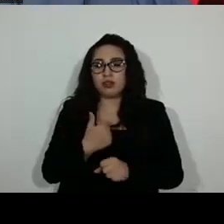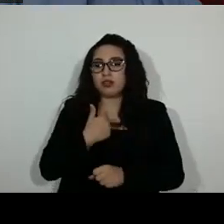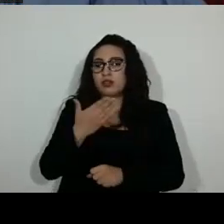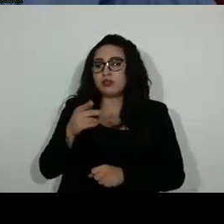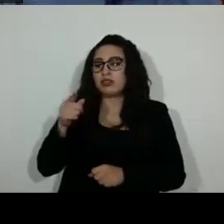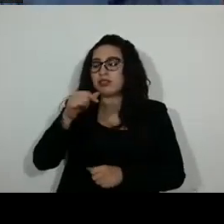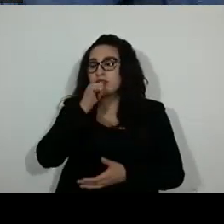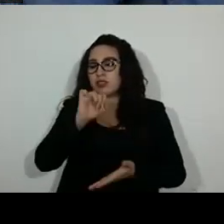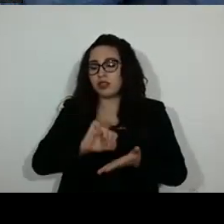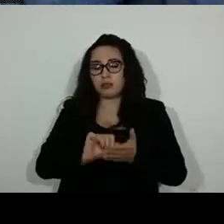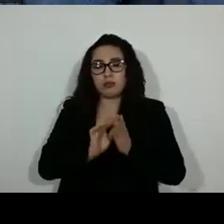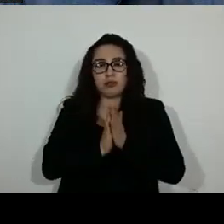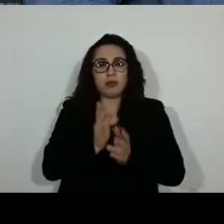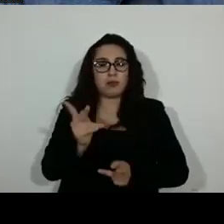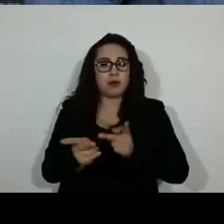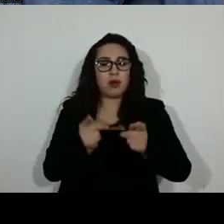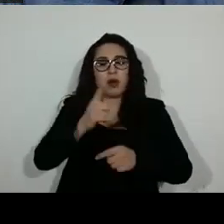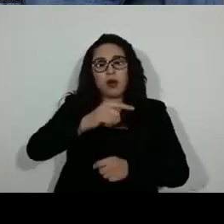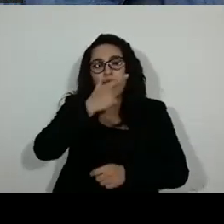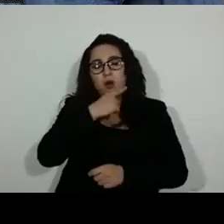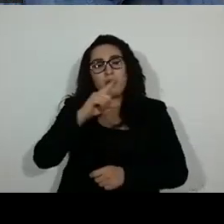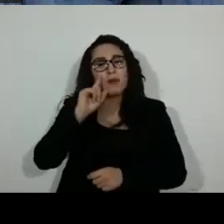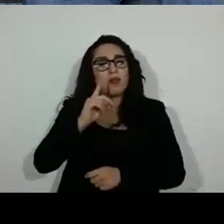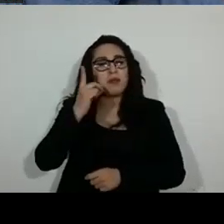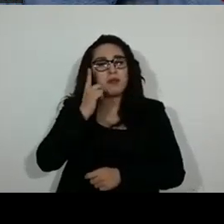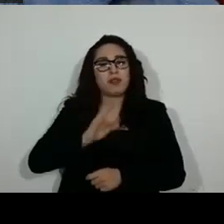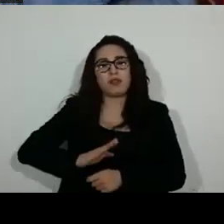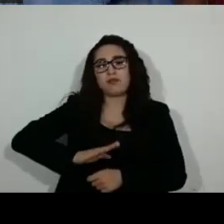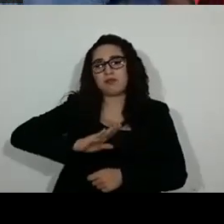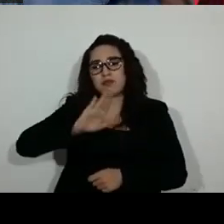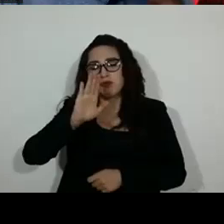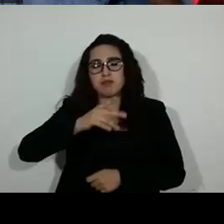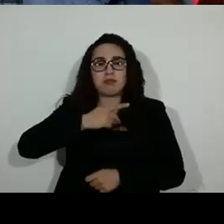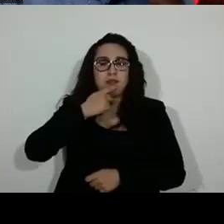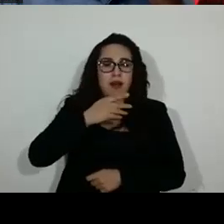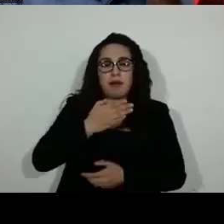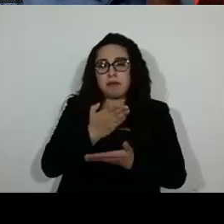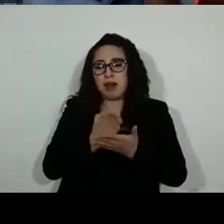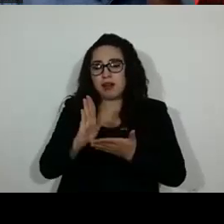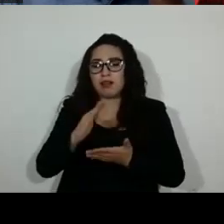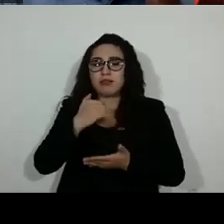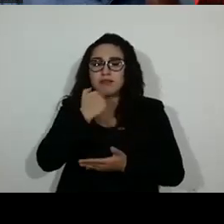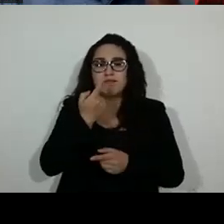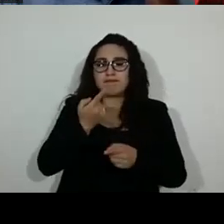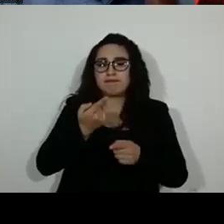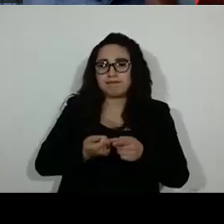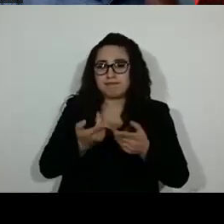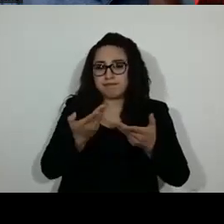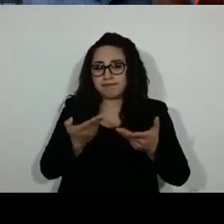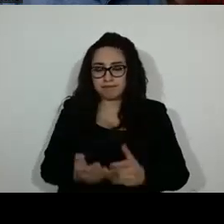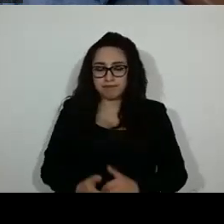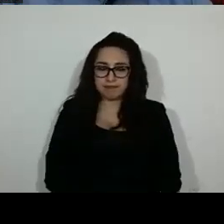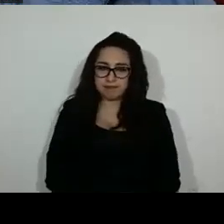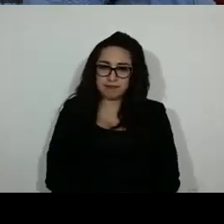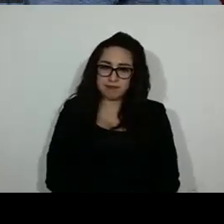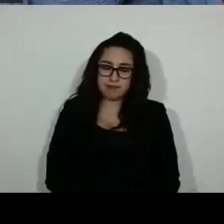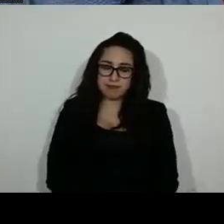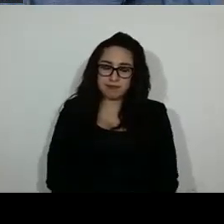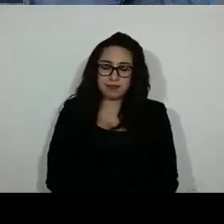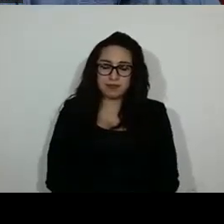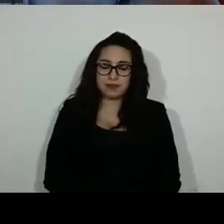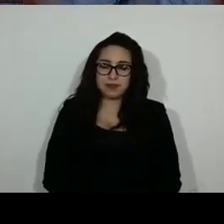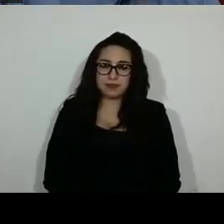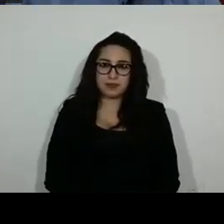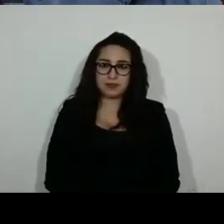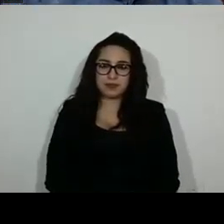Secretaría proceda a consultar si existe alguna persona integrante de esta comisión que desea hacer alguna consideración sobre este dictamen.